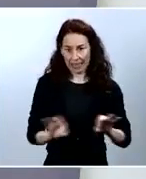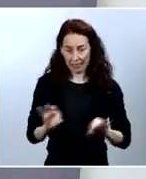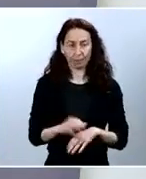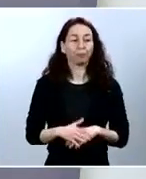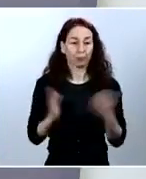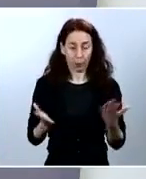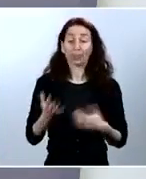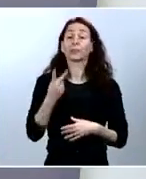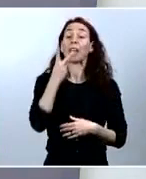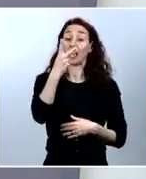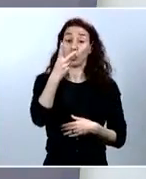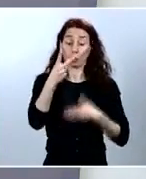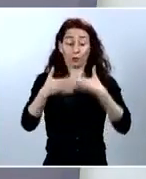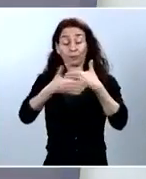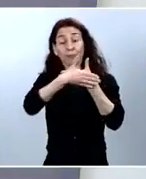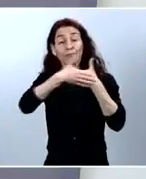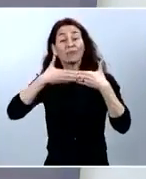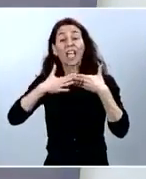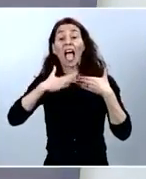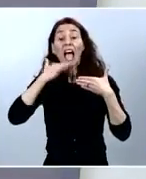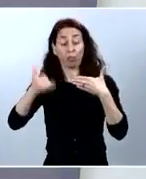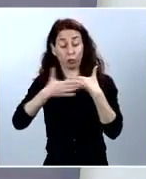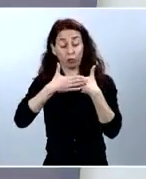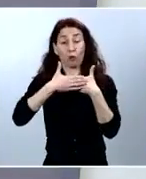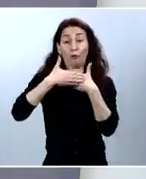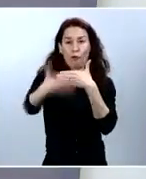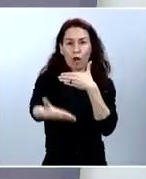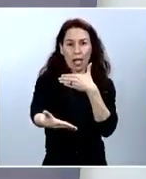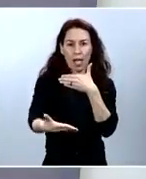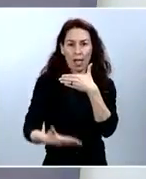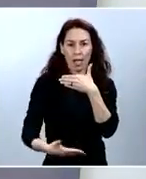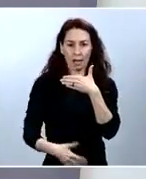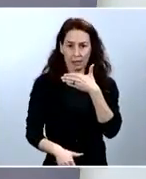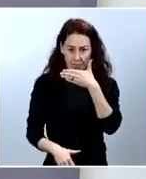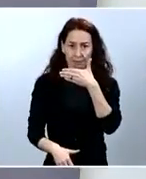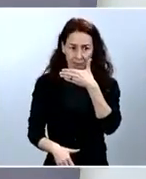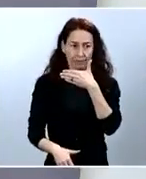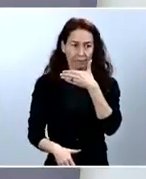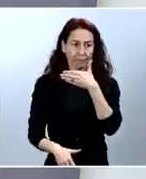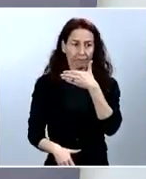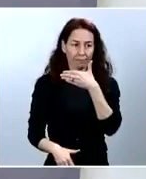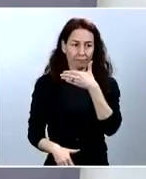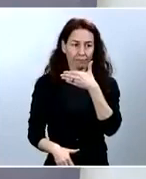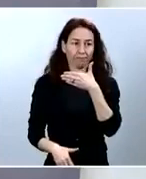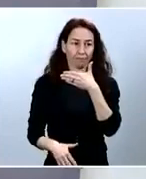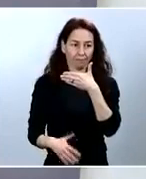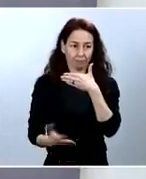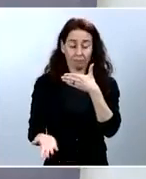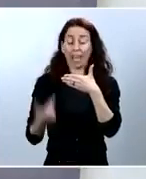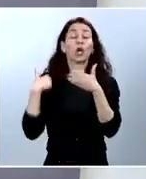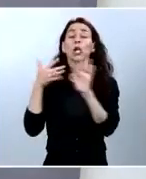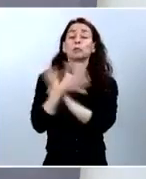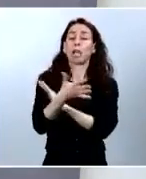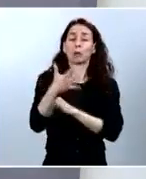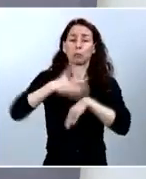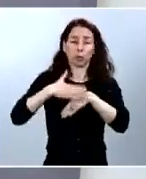azul es el lado que va para afuera siempre en las operaciones. No vamos a decir por qué, pero es así. Es por